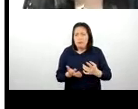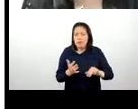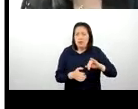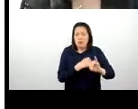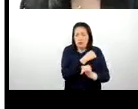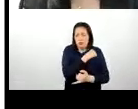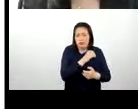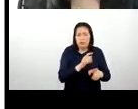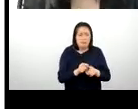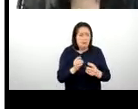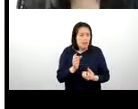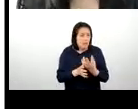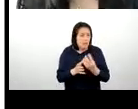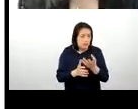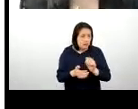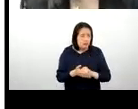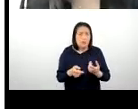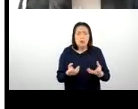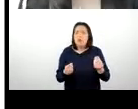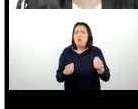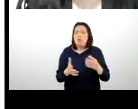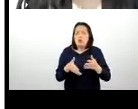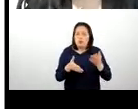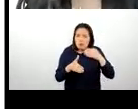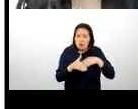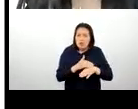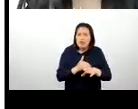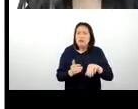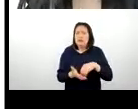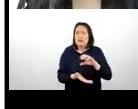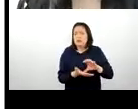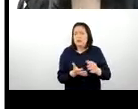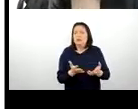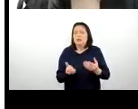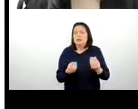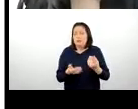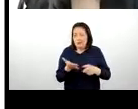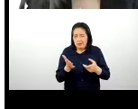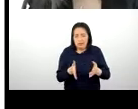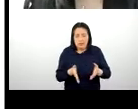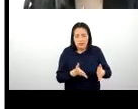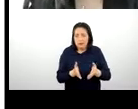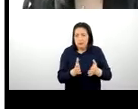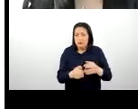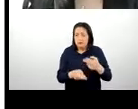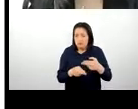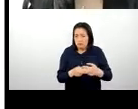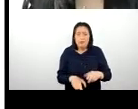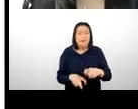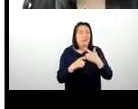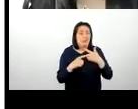Arequipa. Y la principal vía de acceso que tenemos con la capital vía terrestre, es justamente la vía de los Libertadores Huay.